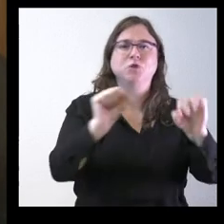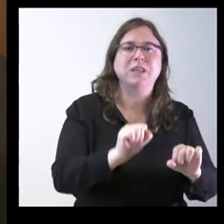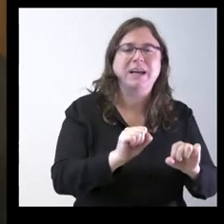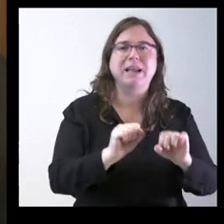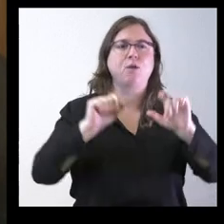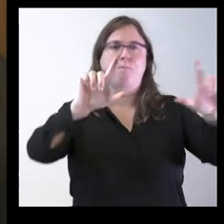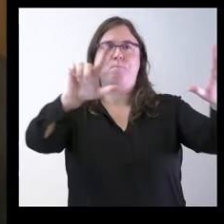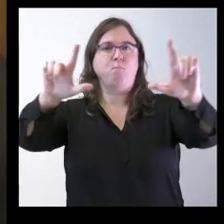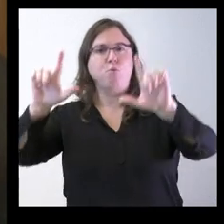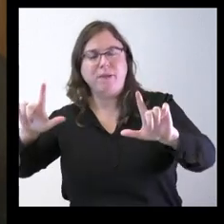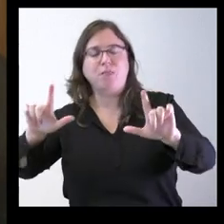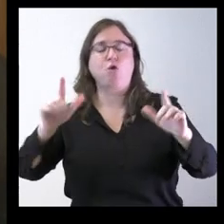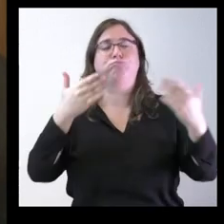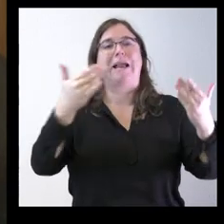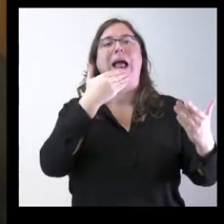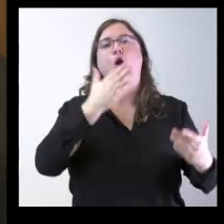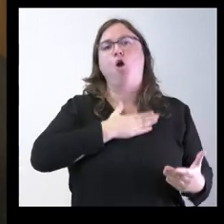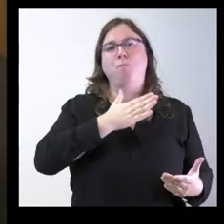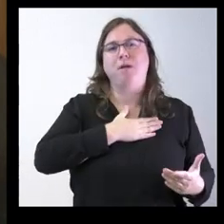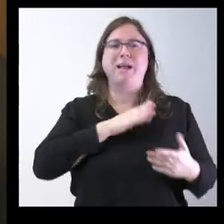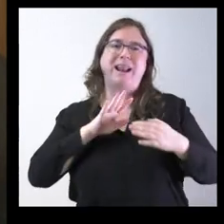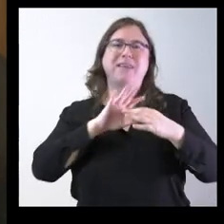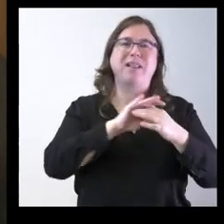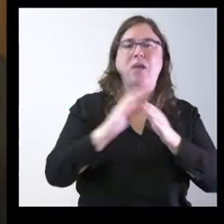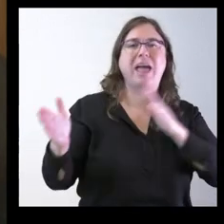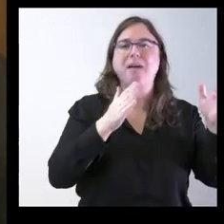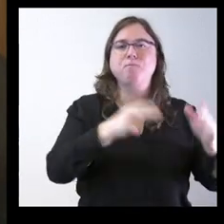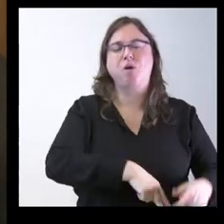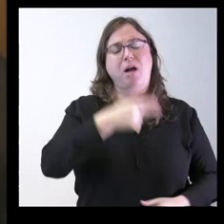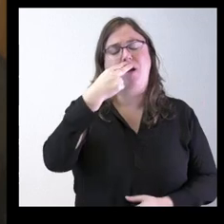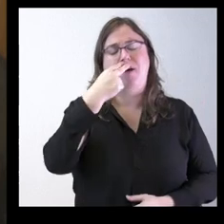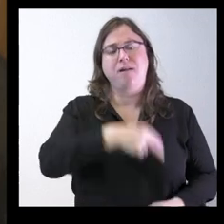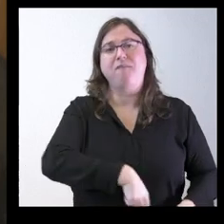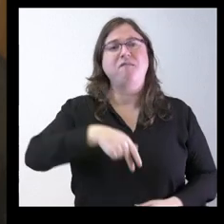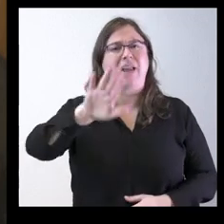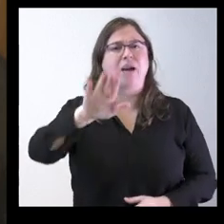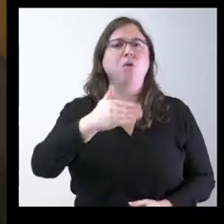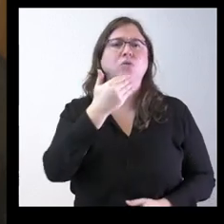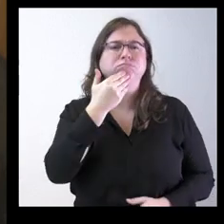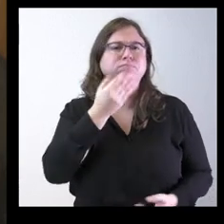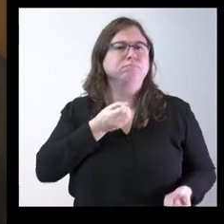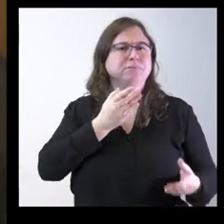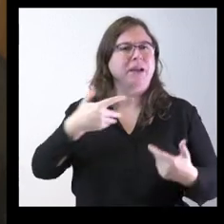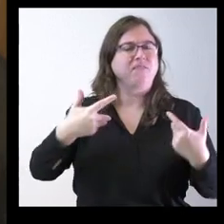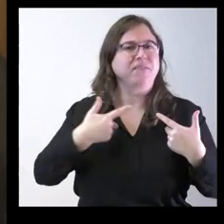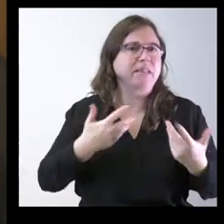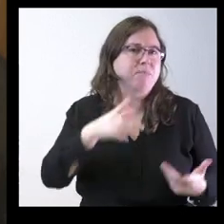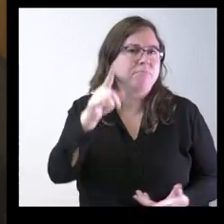placas, los bienes que hagan referencia a estos prestigios franquistas mediante su declaración como VIC. Gracias.